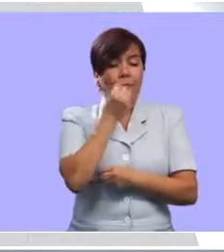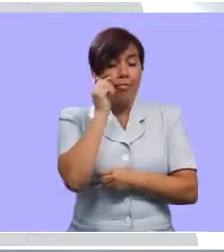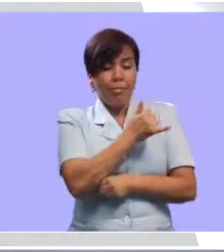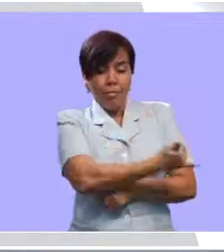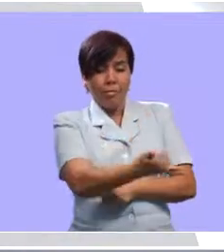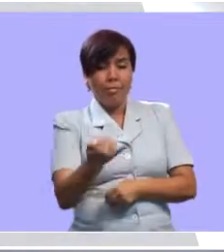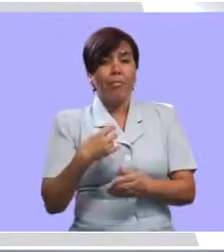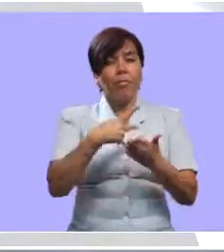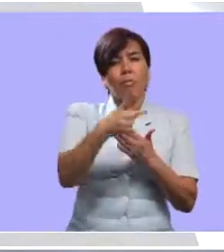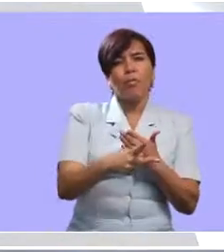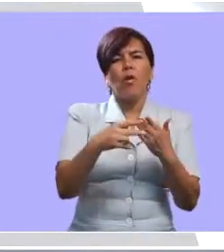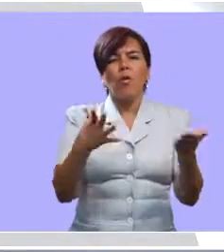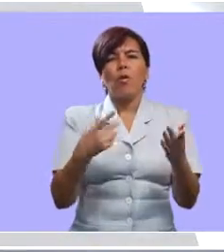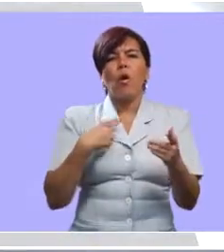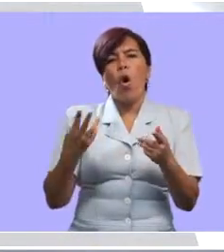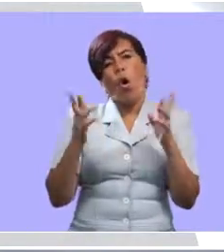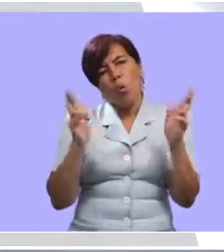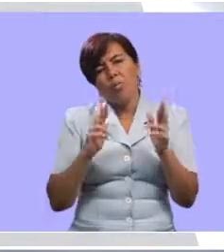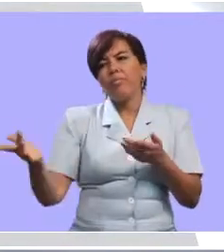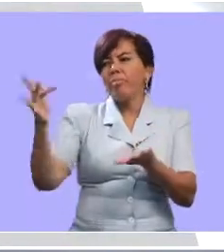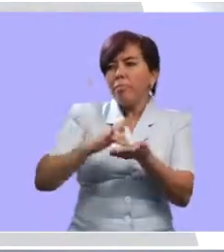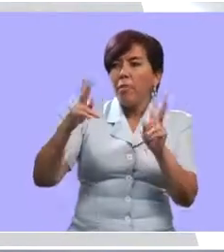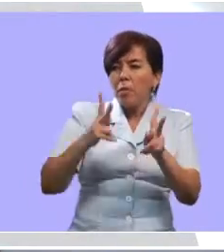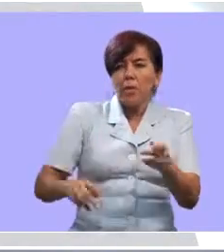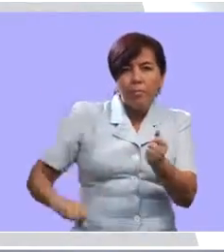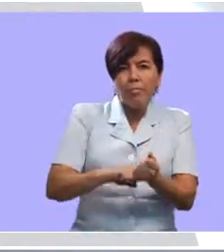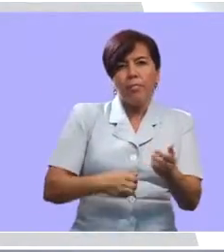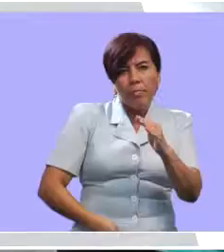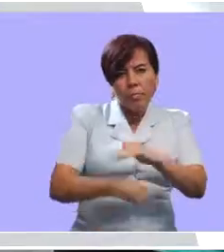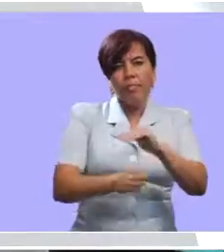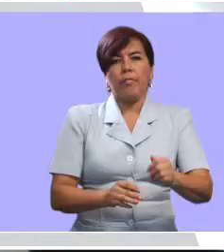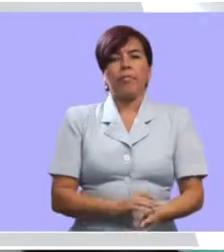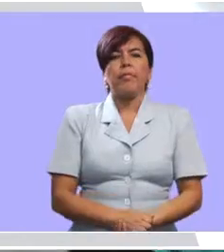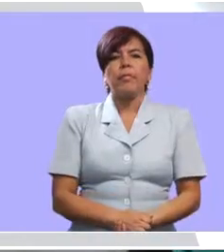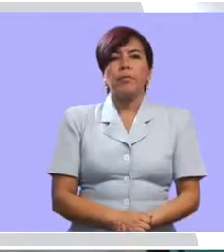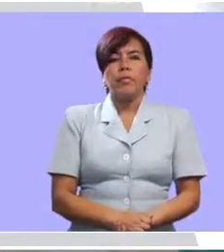muy bonito, muy bonito proyecto y pues qué bueno que la gente que nos sigan apoyando.